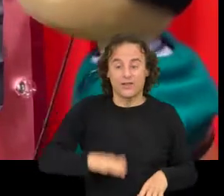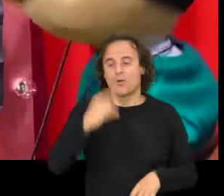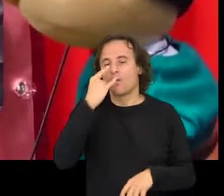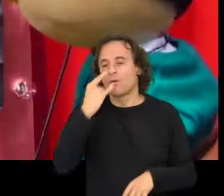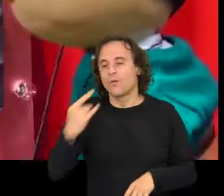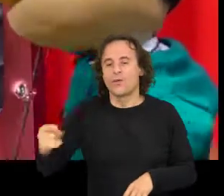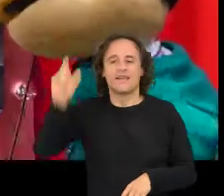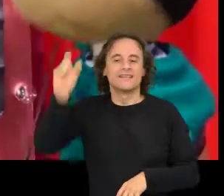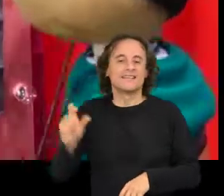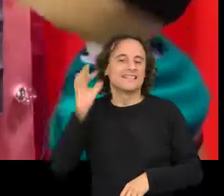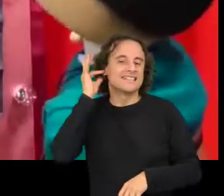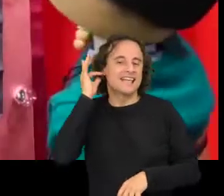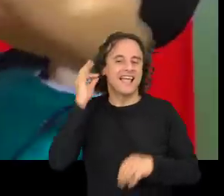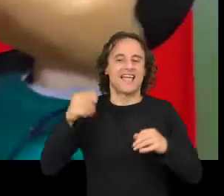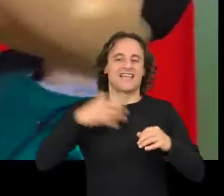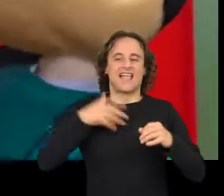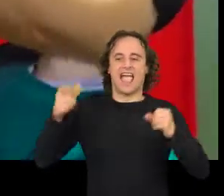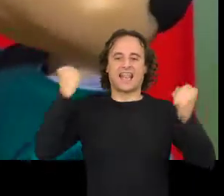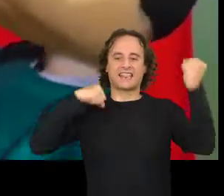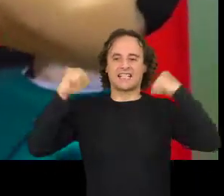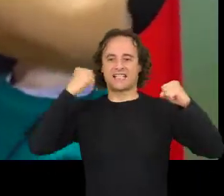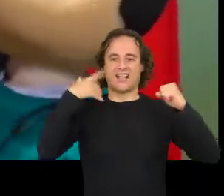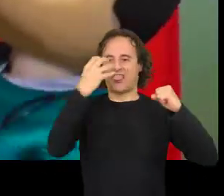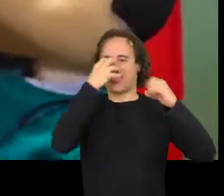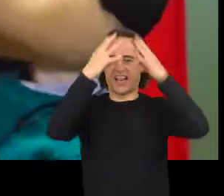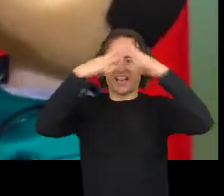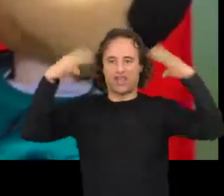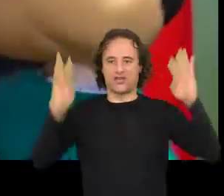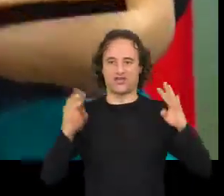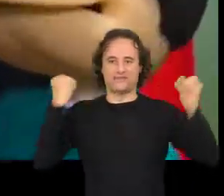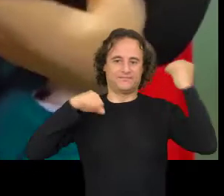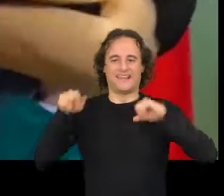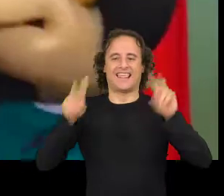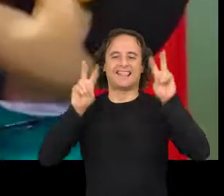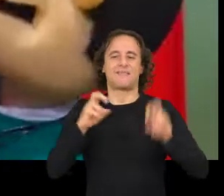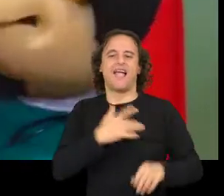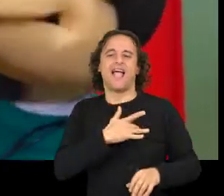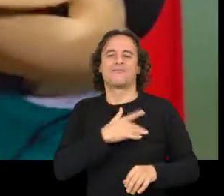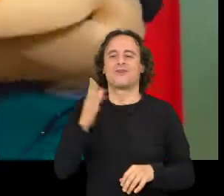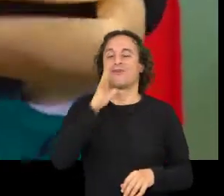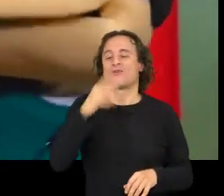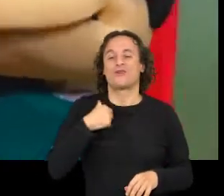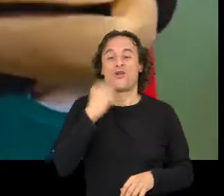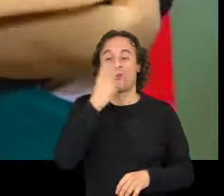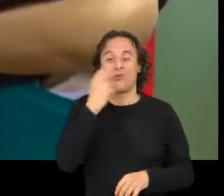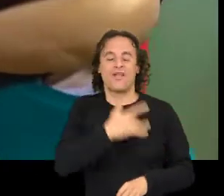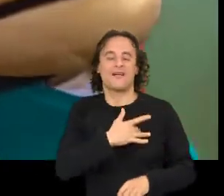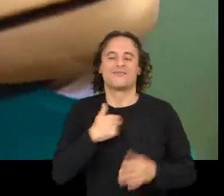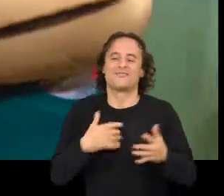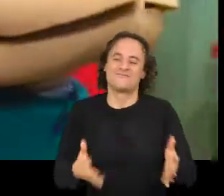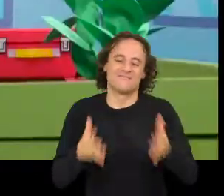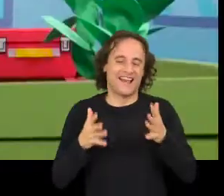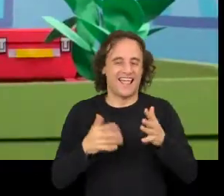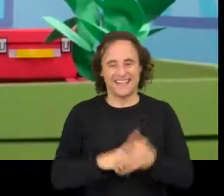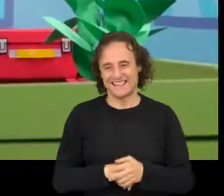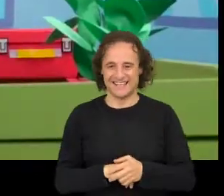de circo É un conto de amor A min encantan meus contos de amor